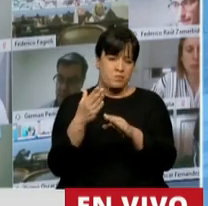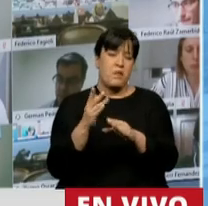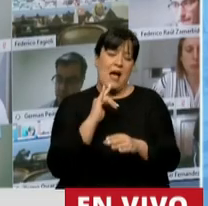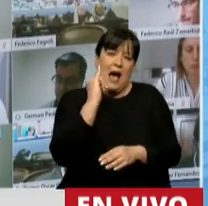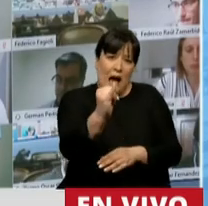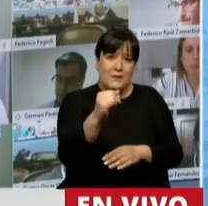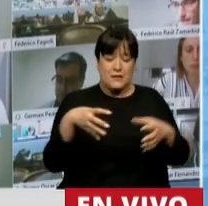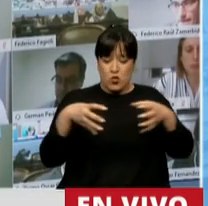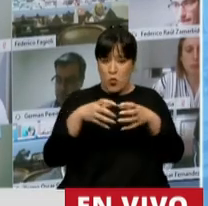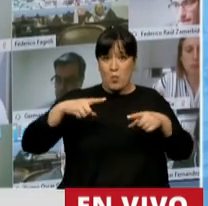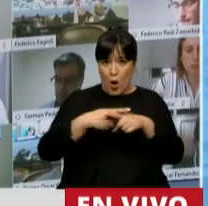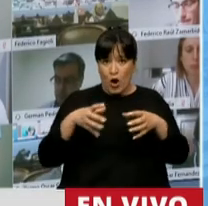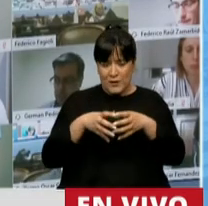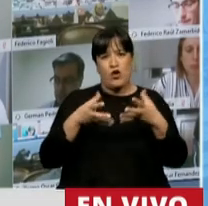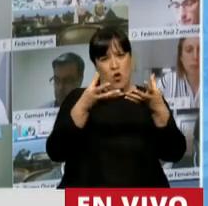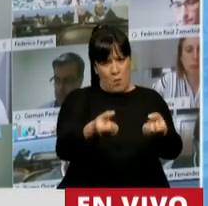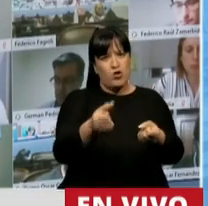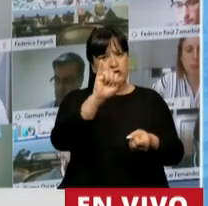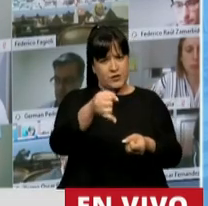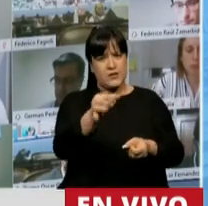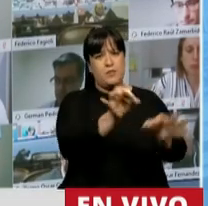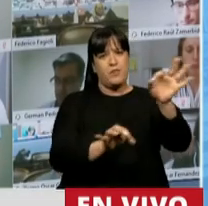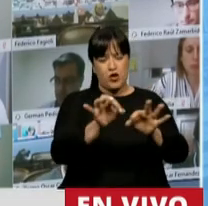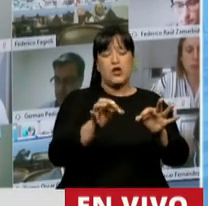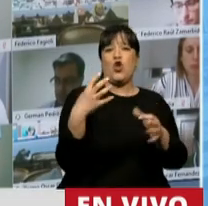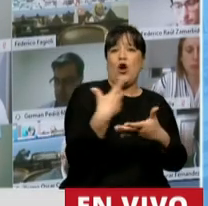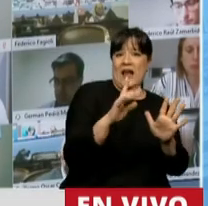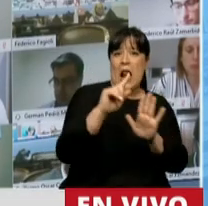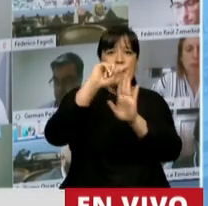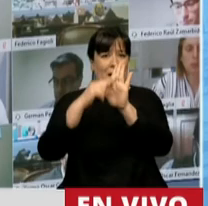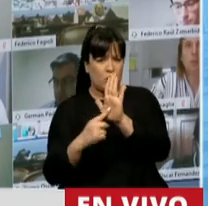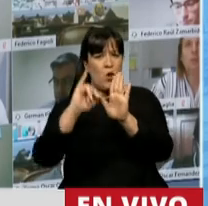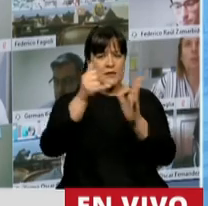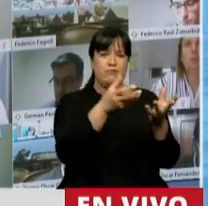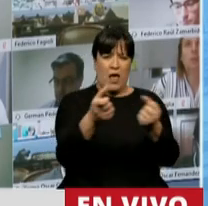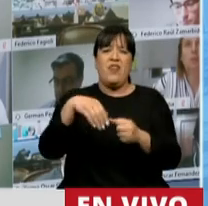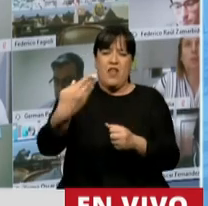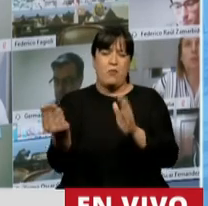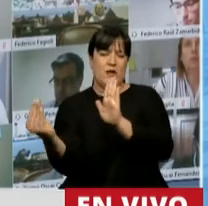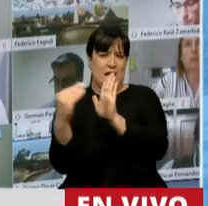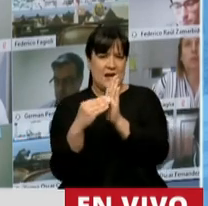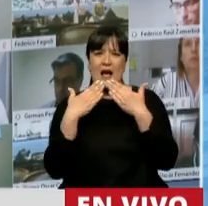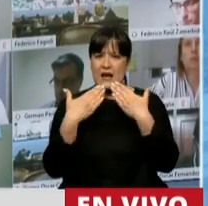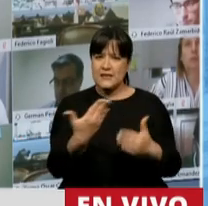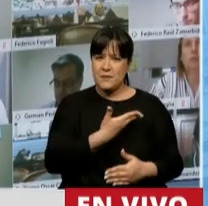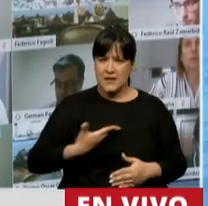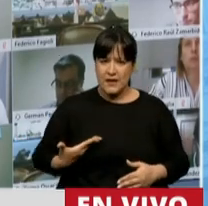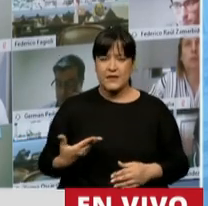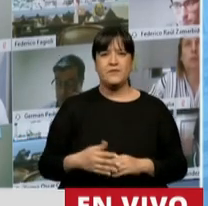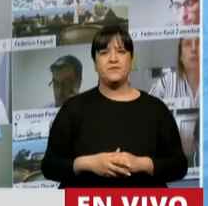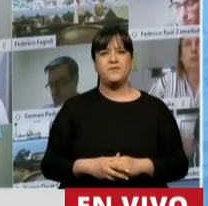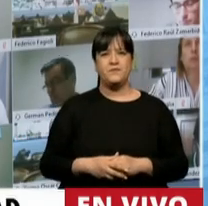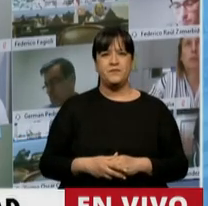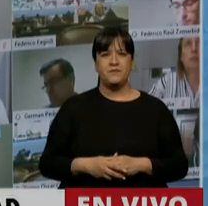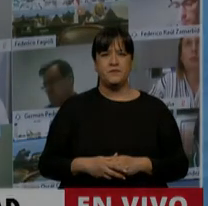que desde nuestro interbloque vamos a apoyar el proyecto en general y en particular vamos a hacer su planteo. Gracias, señor Presidente. Muchas